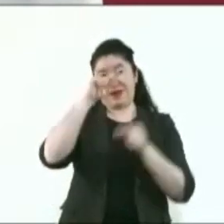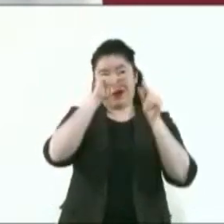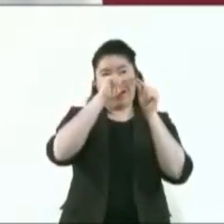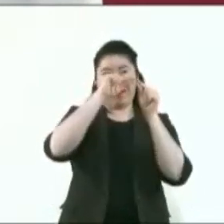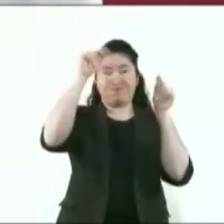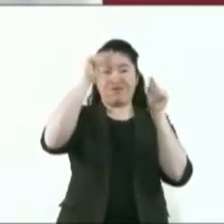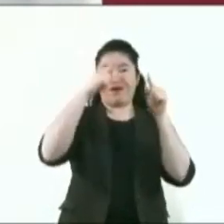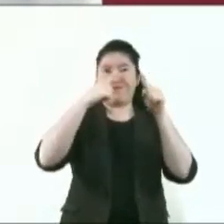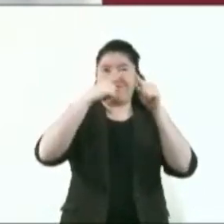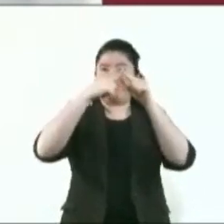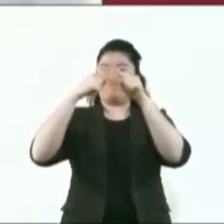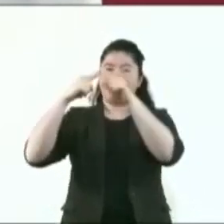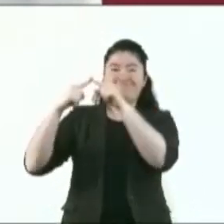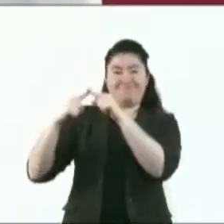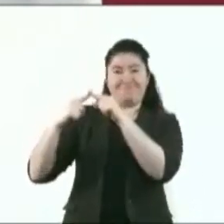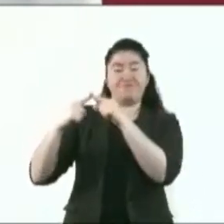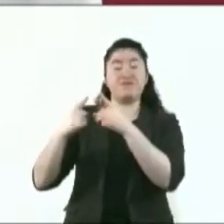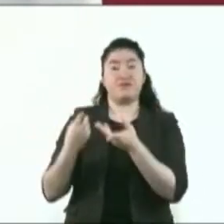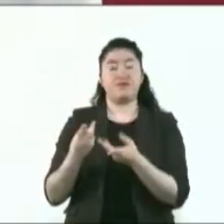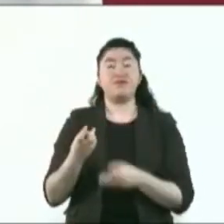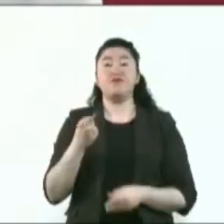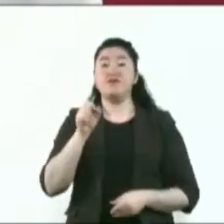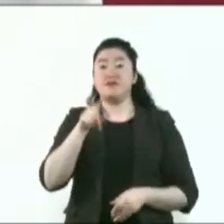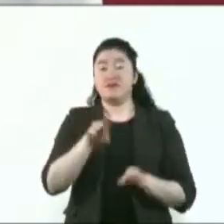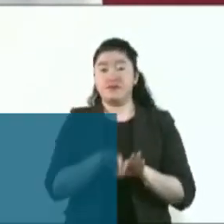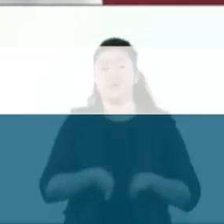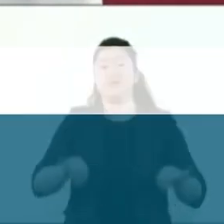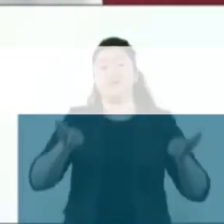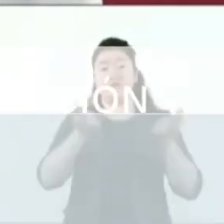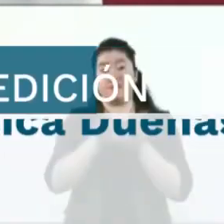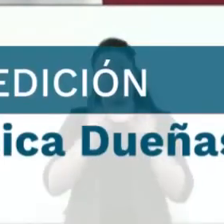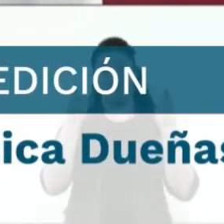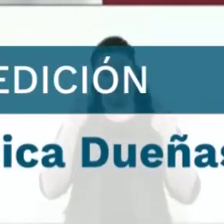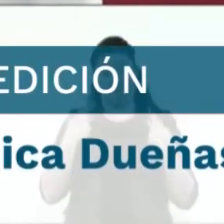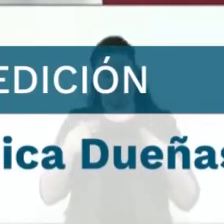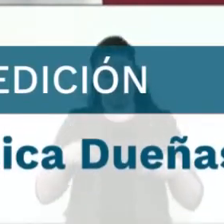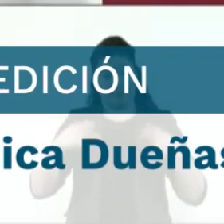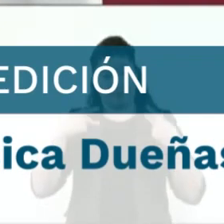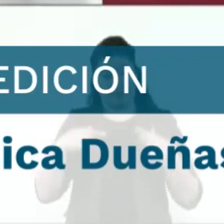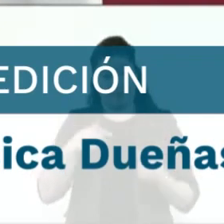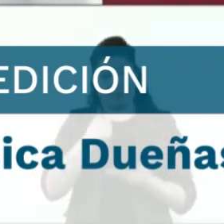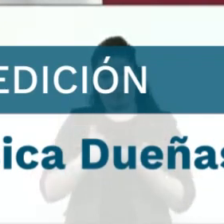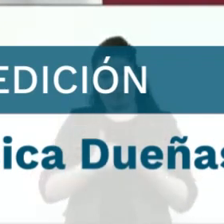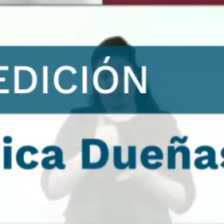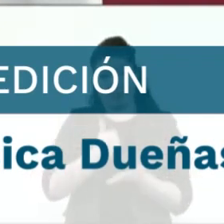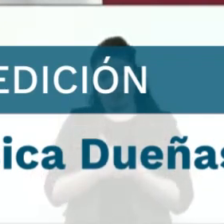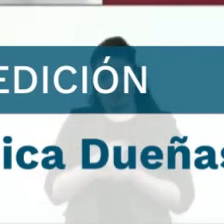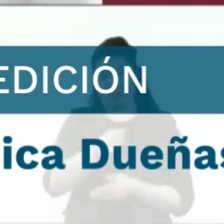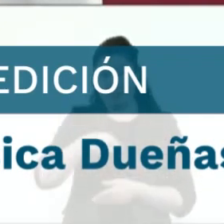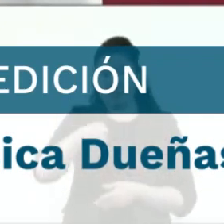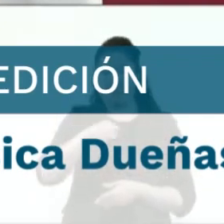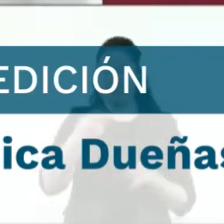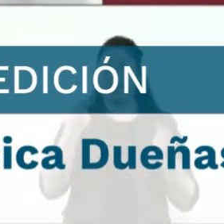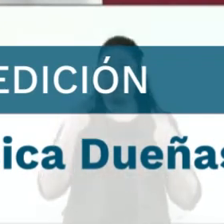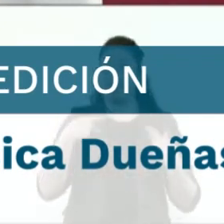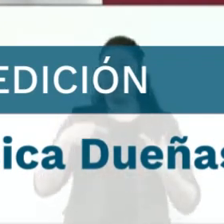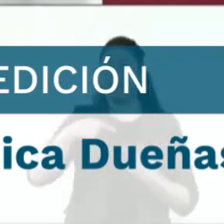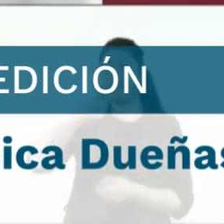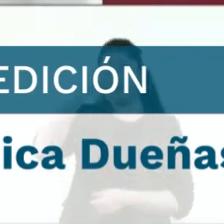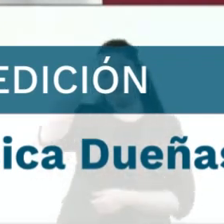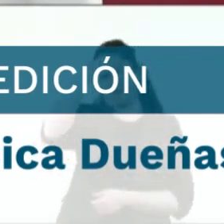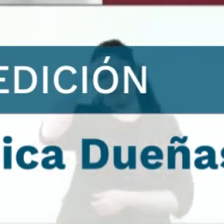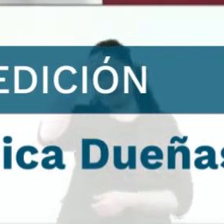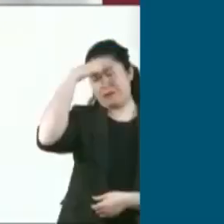que hacer y lo más importante para la ciudadanía es decirles que los mejores expertos mexicanos están haciendo este proyecto